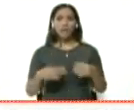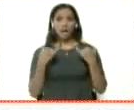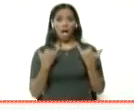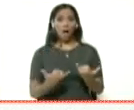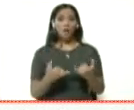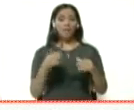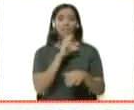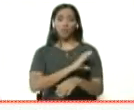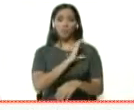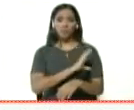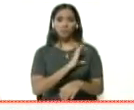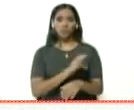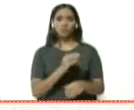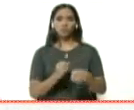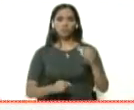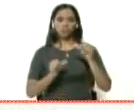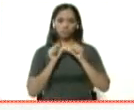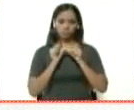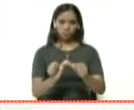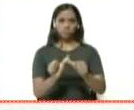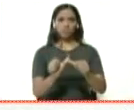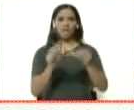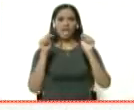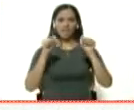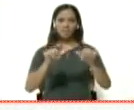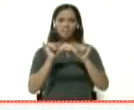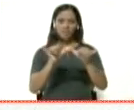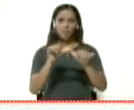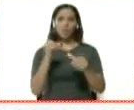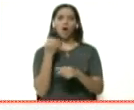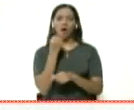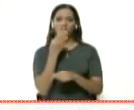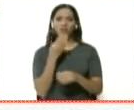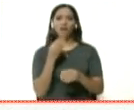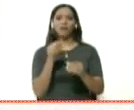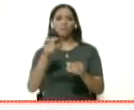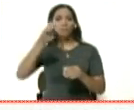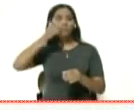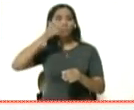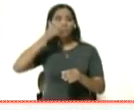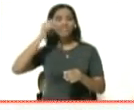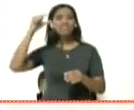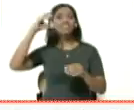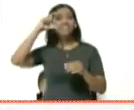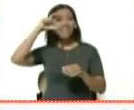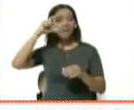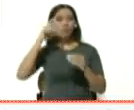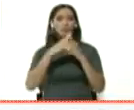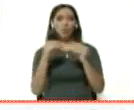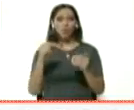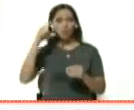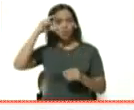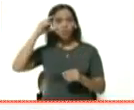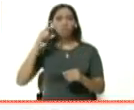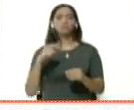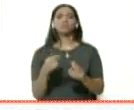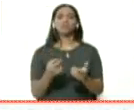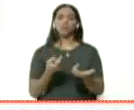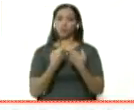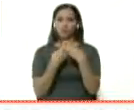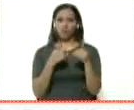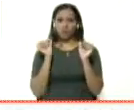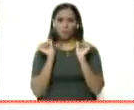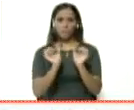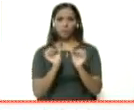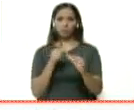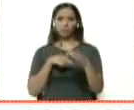esta comisión se instala de manera permanente ahí mismo en el Palacio, haciendo seguimiento diario, no solamente de los diferentes puntos